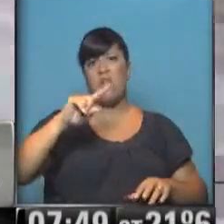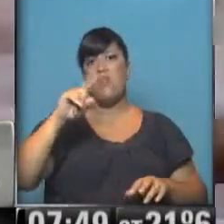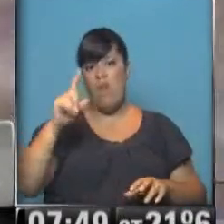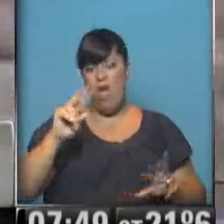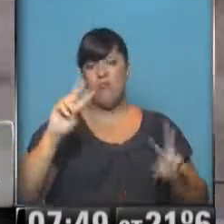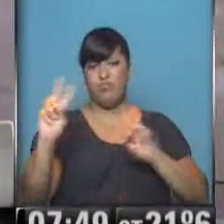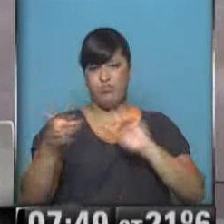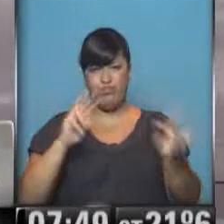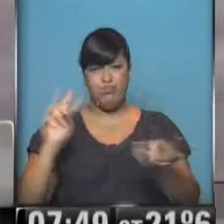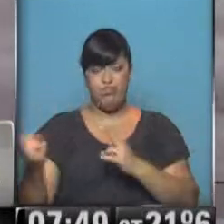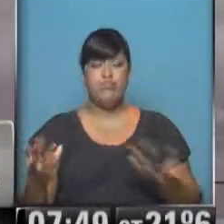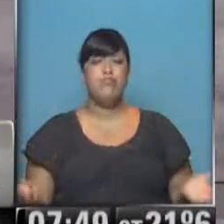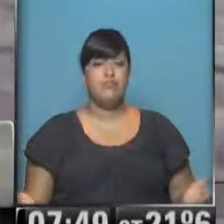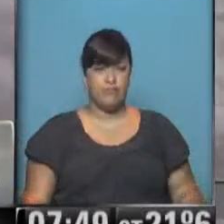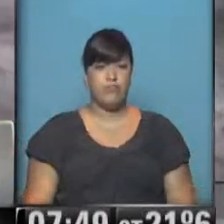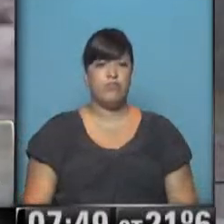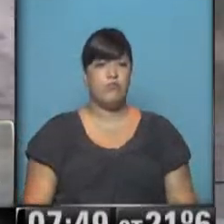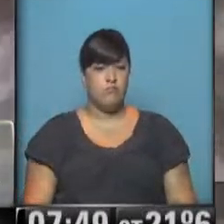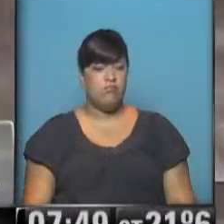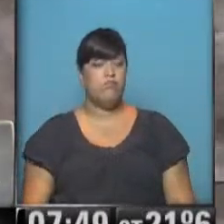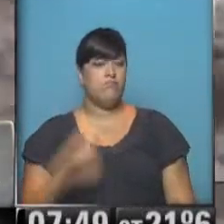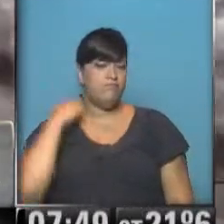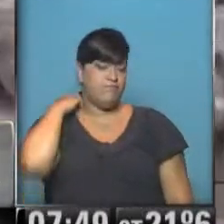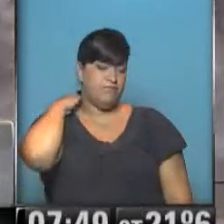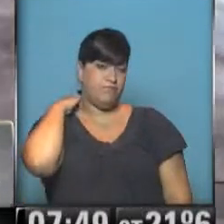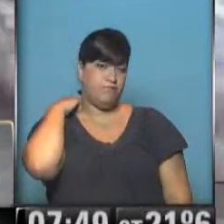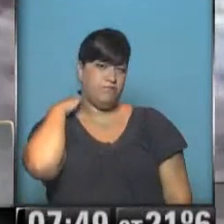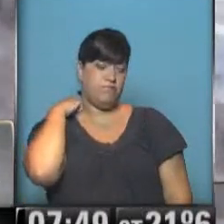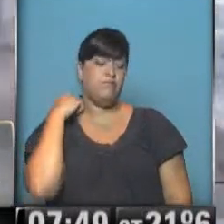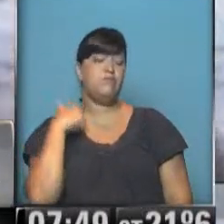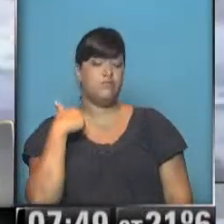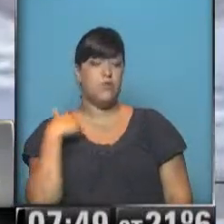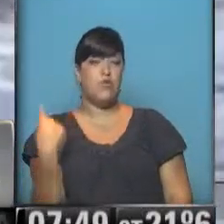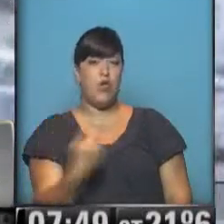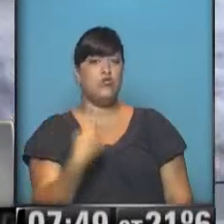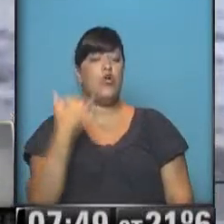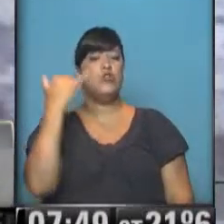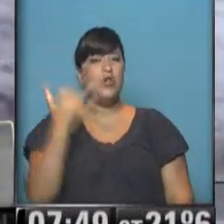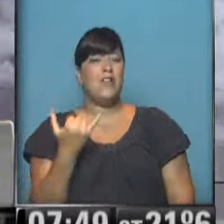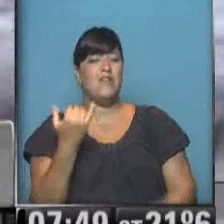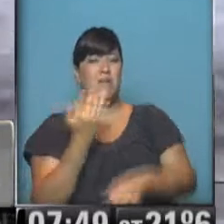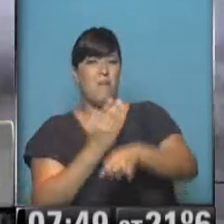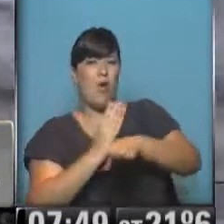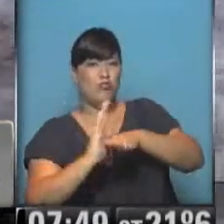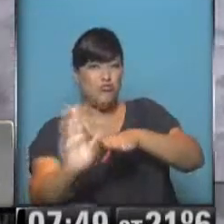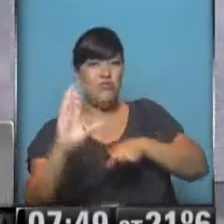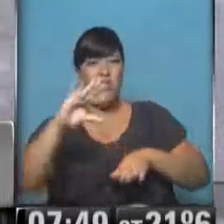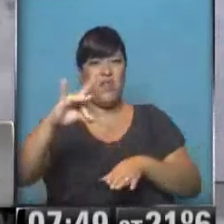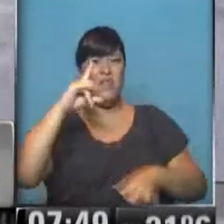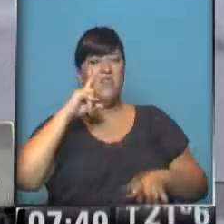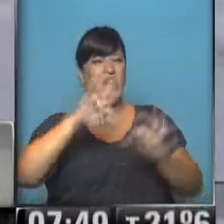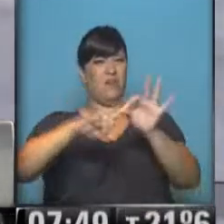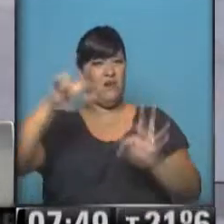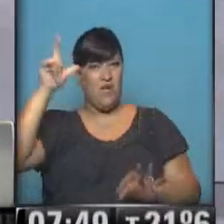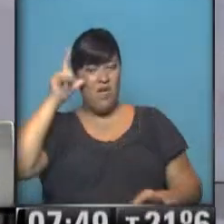fatal de las personas fallecidas. Sí, vos, nosotros calculo que nosotros tenemos un dique que contiene toda esta correntada